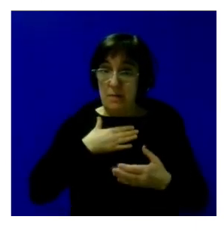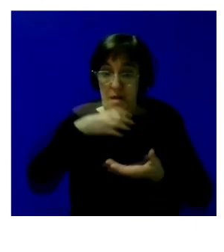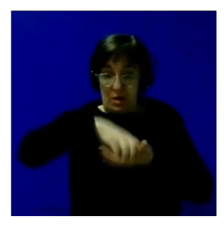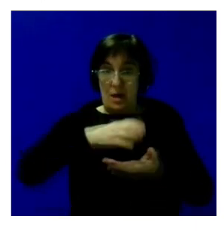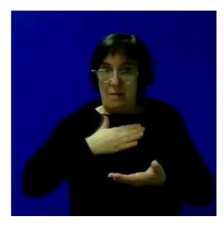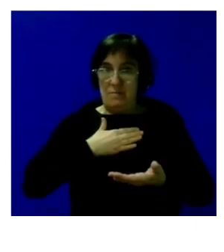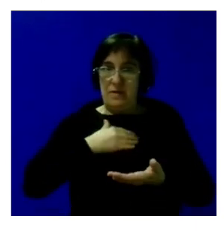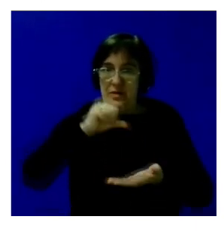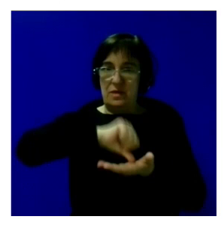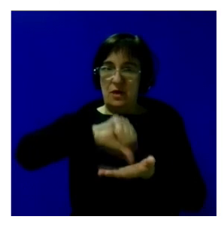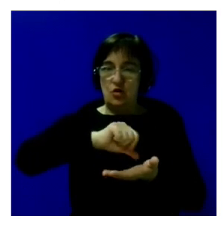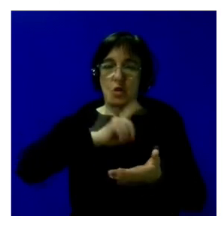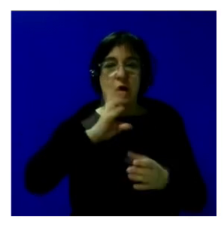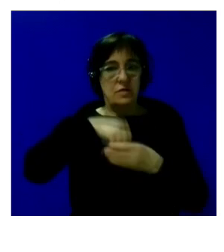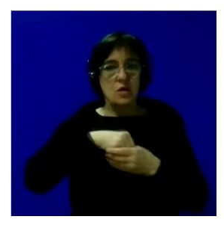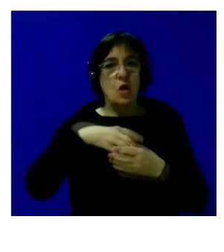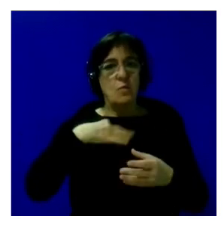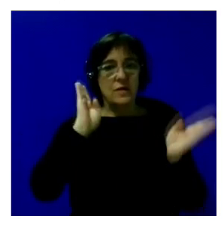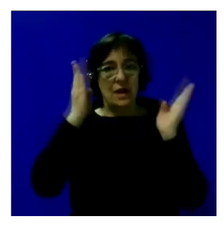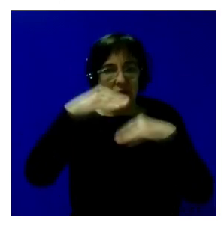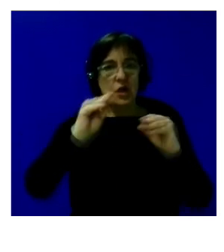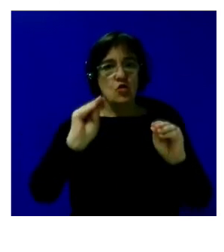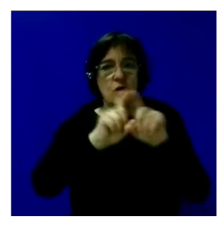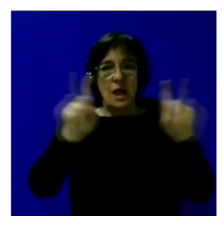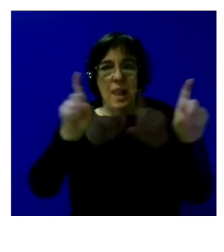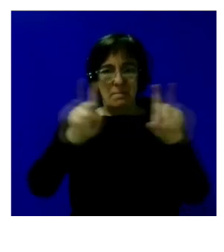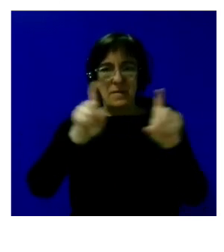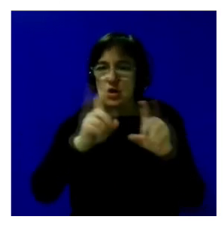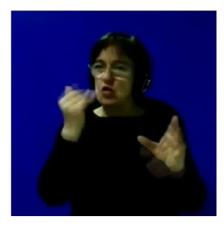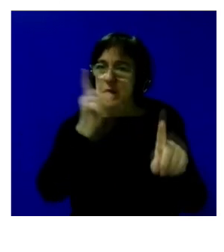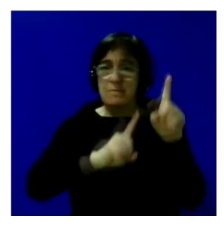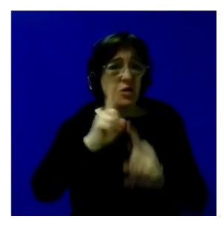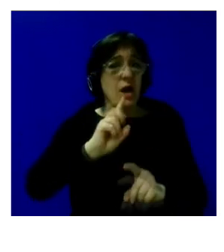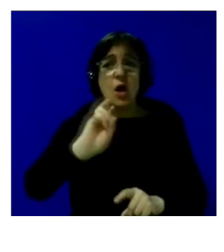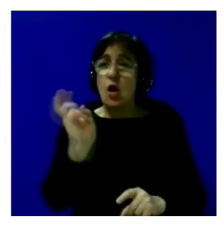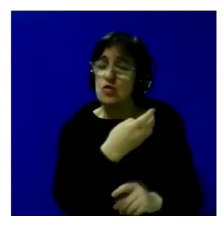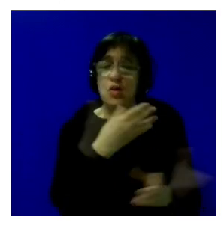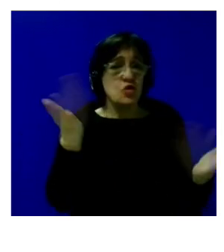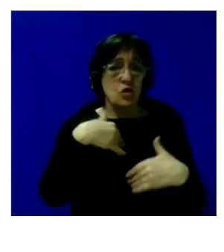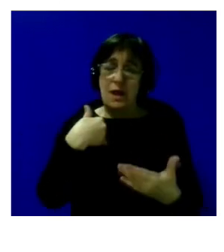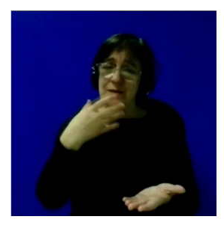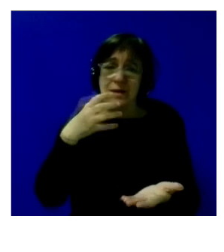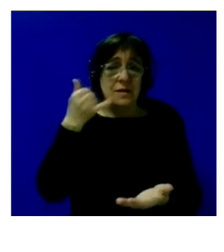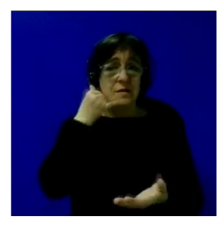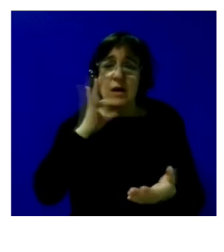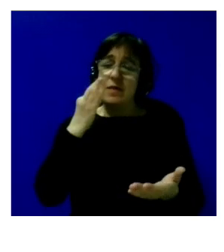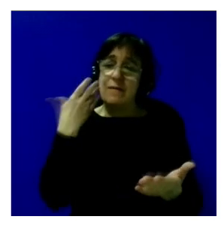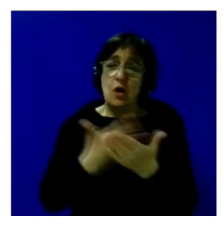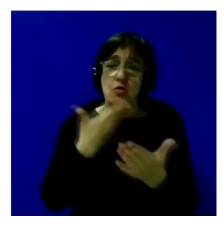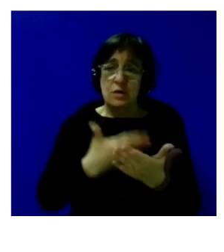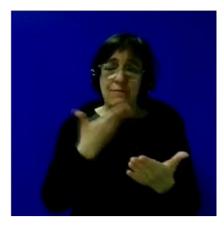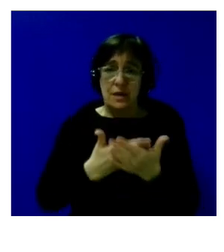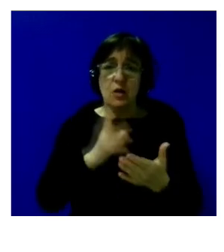tienen teléfono dentro pueden atender las llamadas de sus empresas no hay problema hay otros CIS en los que no disponen de ello y tienen que estar siempre justificándose